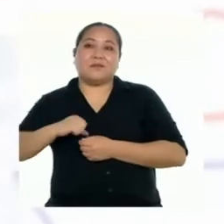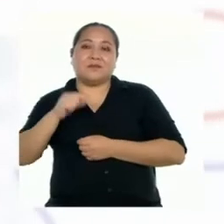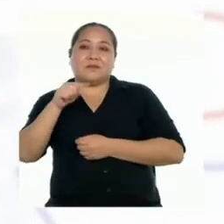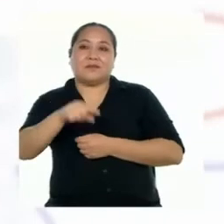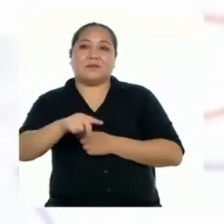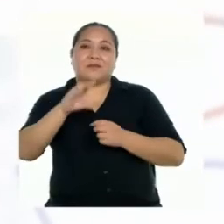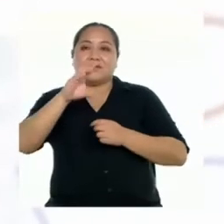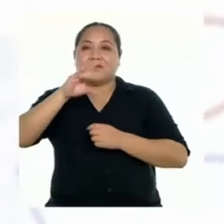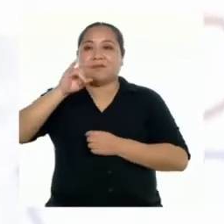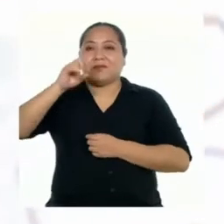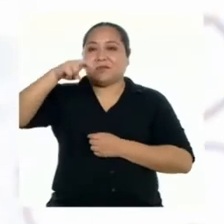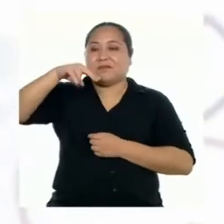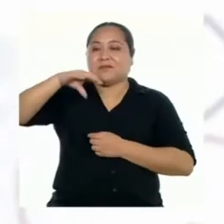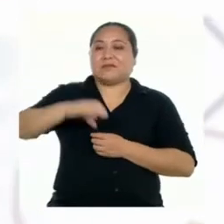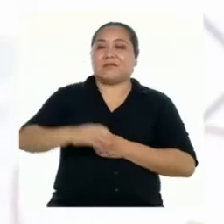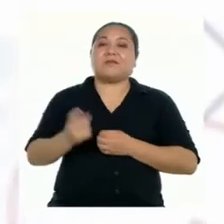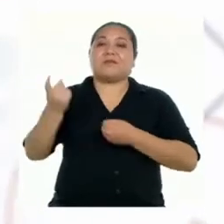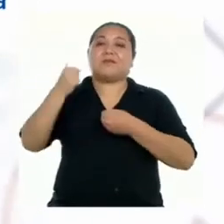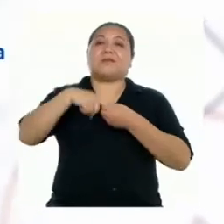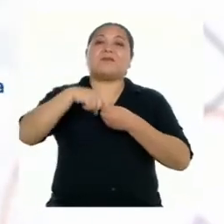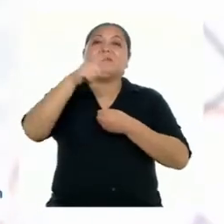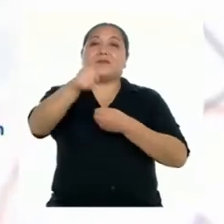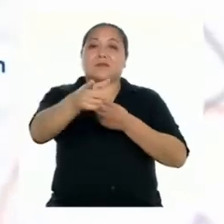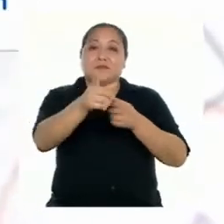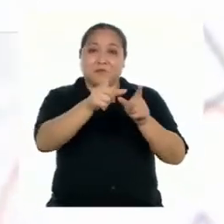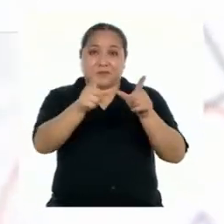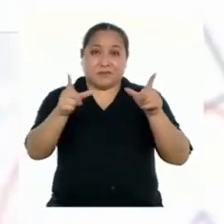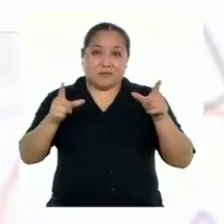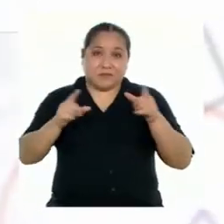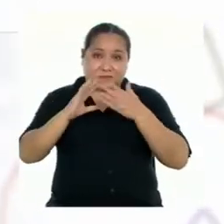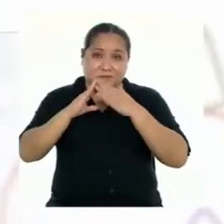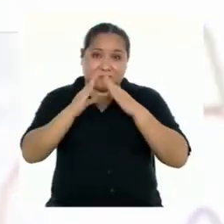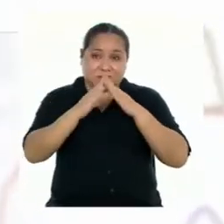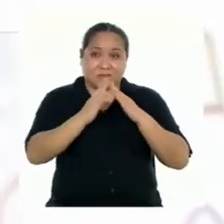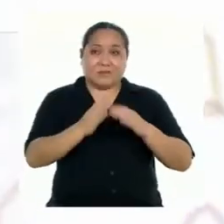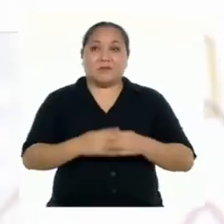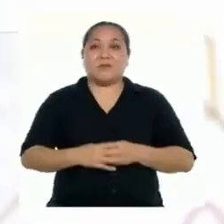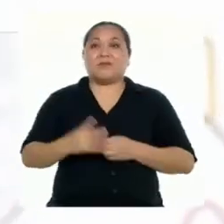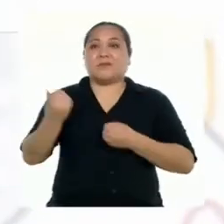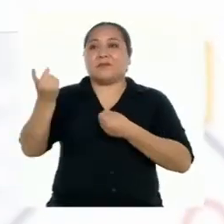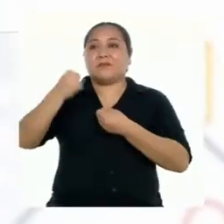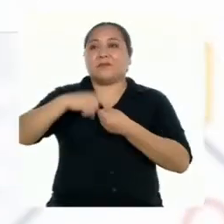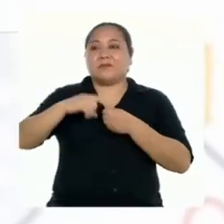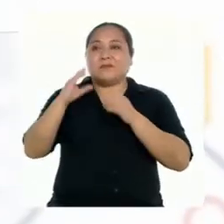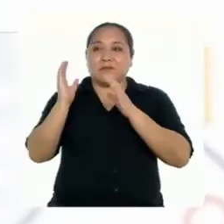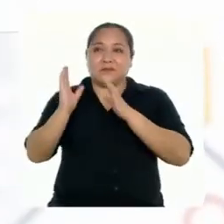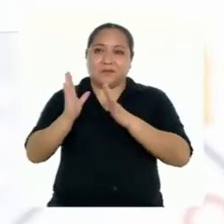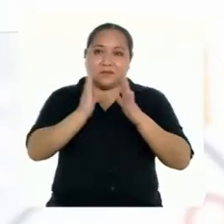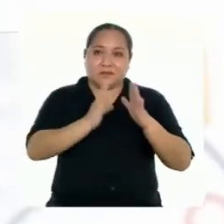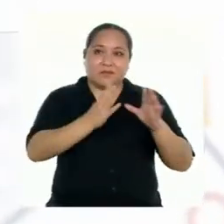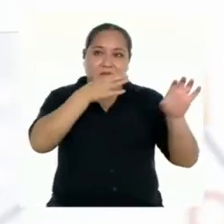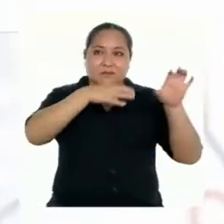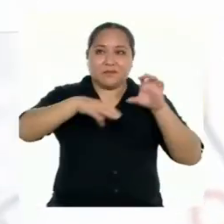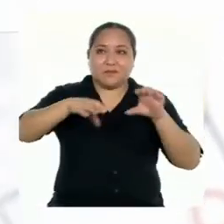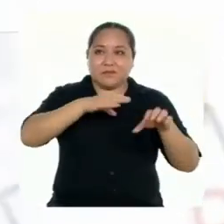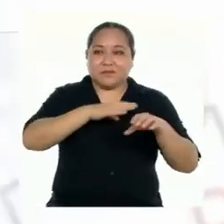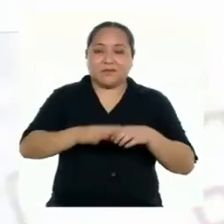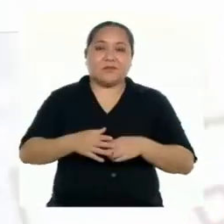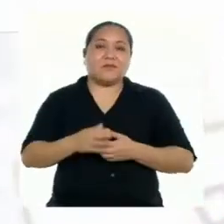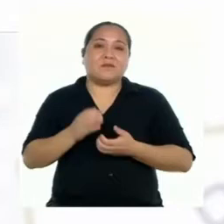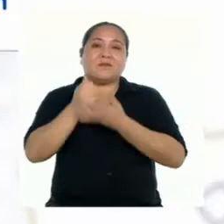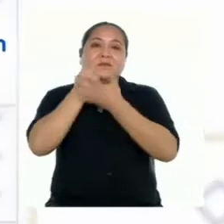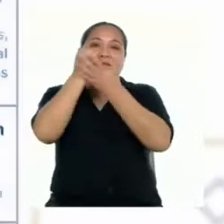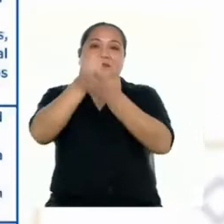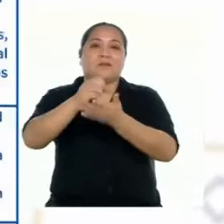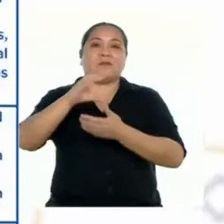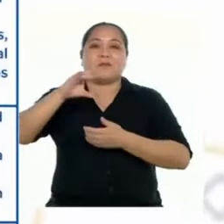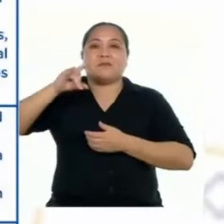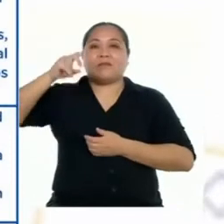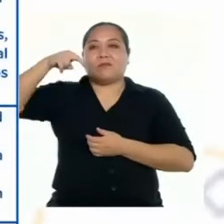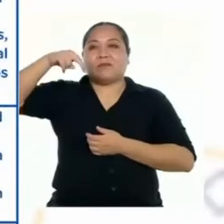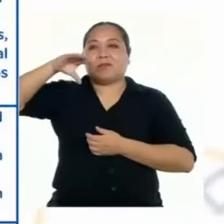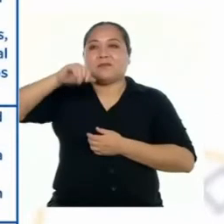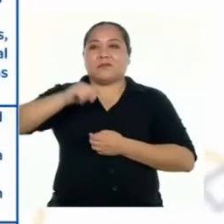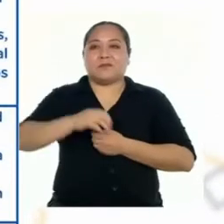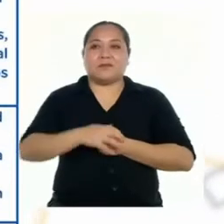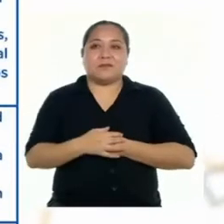sobre la cuenca a la que pertenece tu localidad. Y participa en las organizaciones que estén realizando acciones a favor de la cuenca.